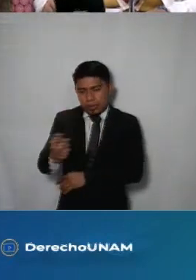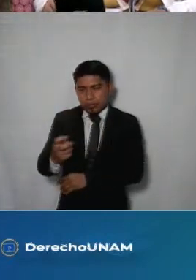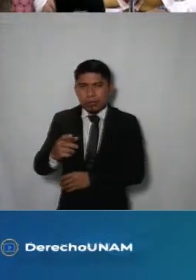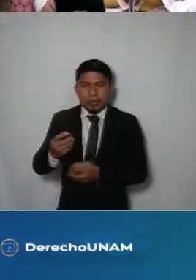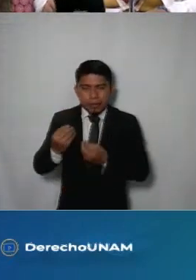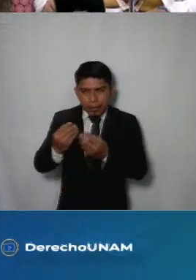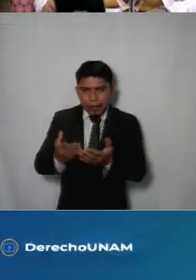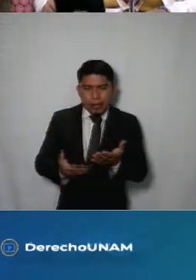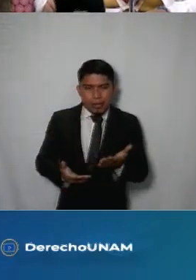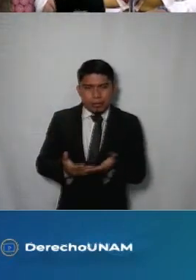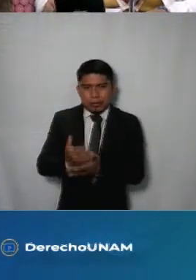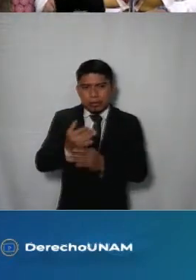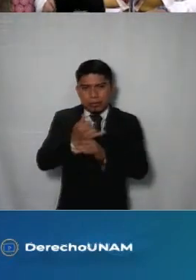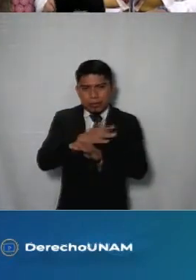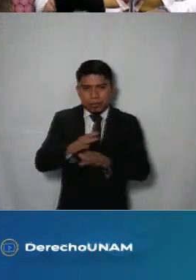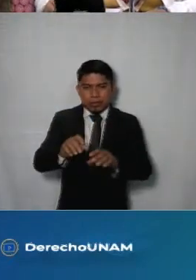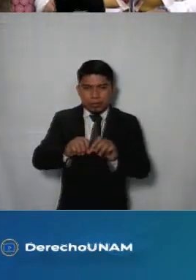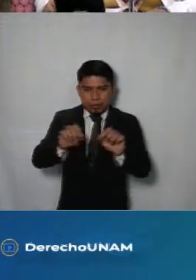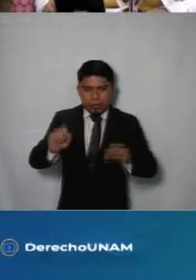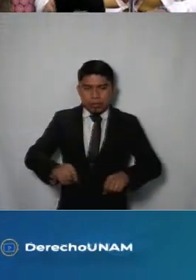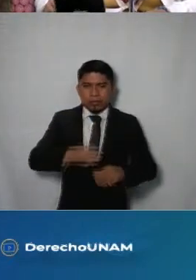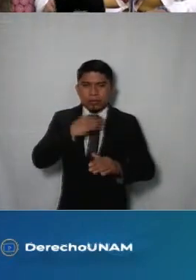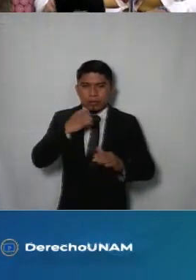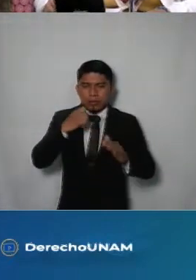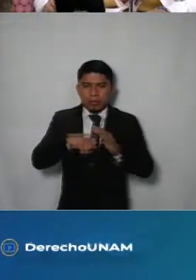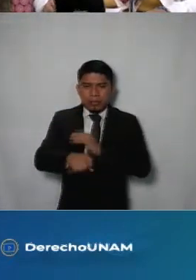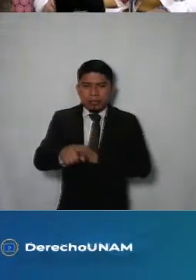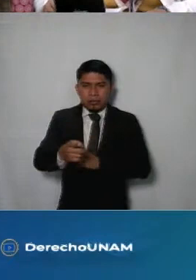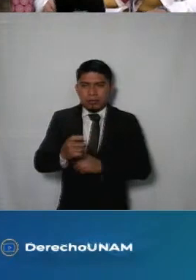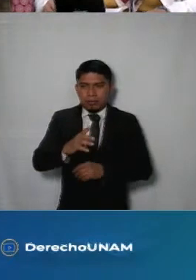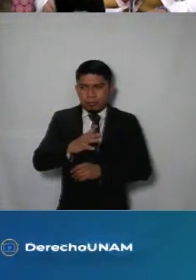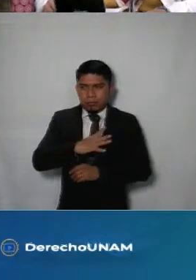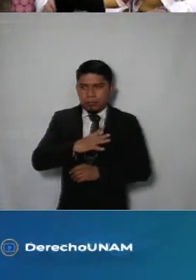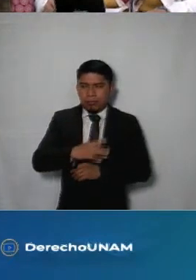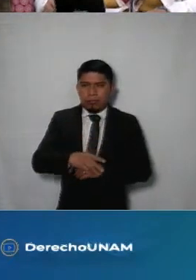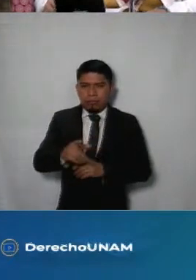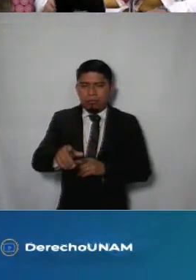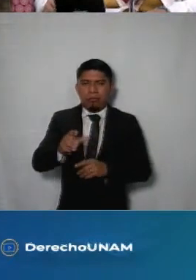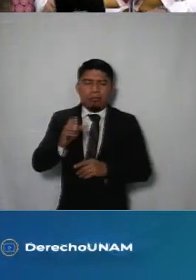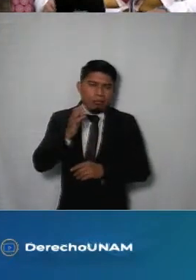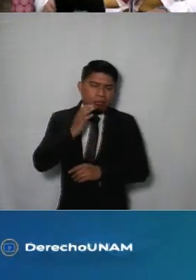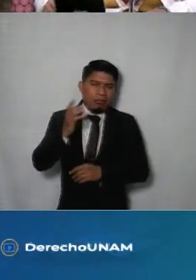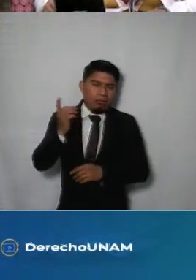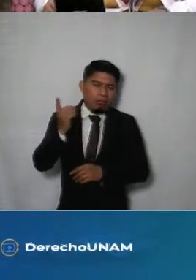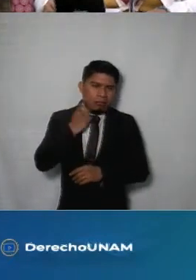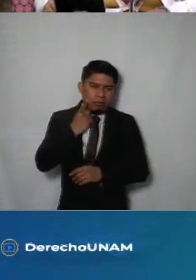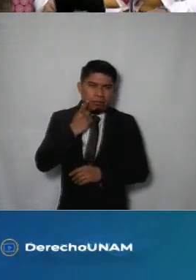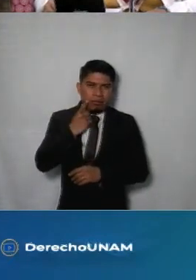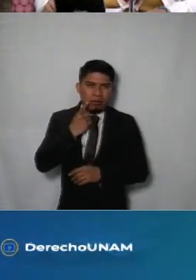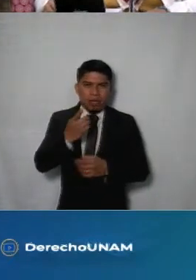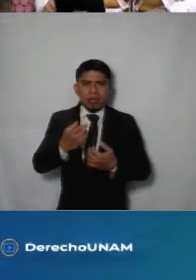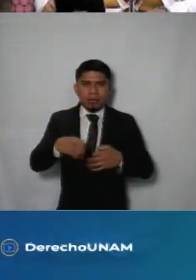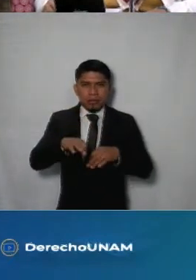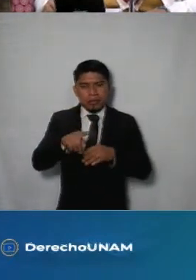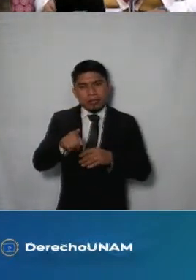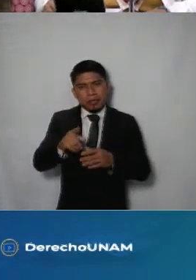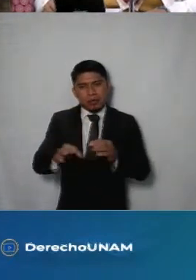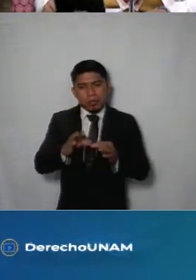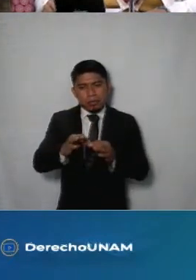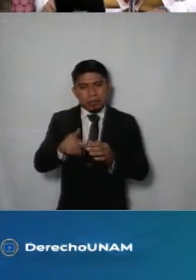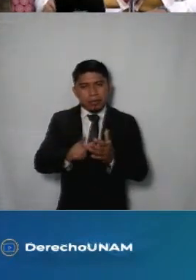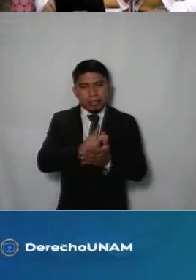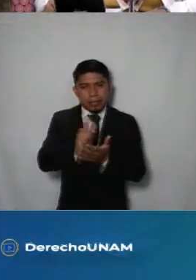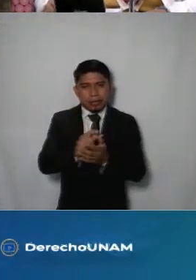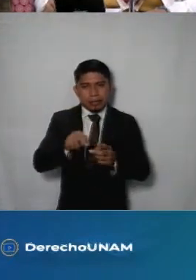tanto garantizar el acceso a la información sobre el sistema anticorrupción con el que cuenta el Congreso de la Ciudad trasciende el